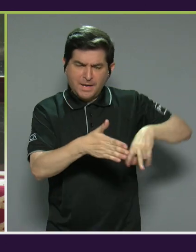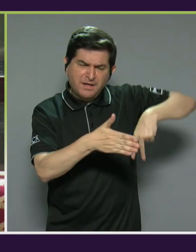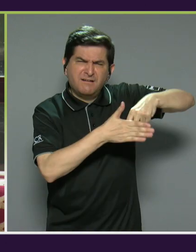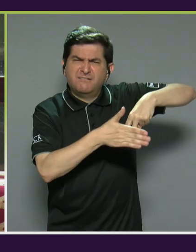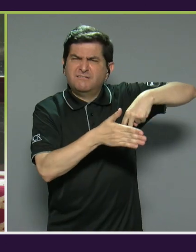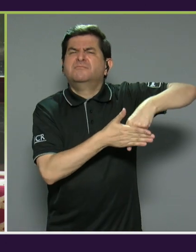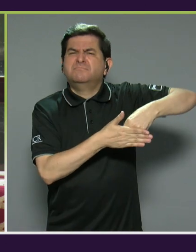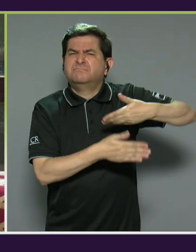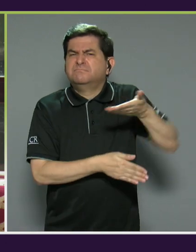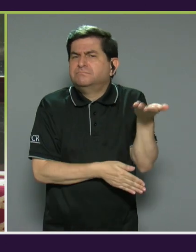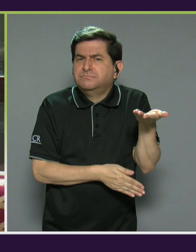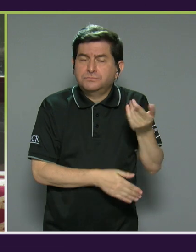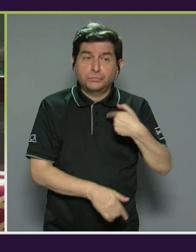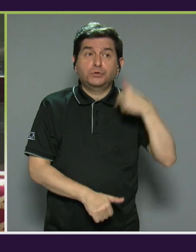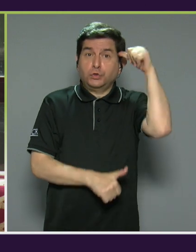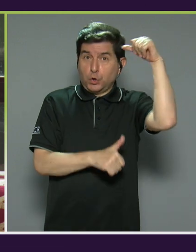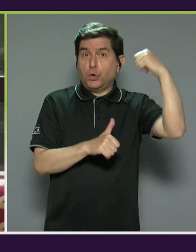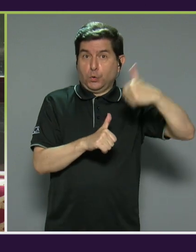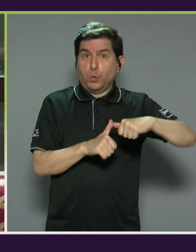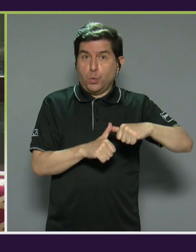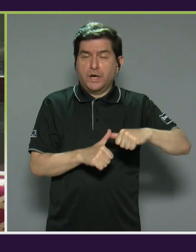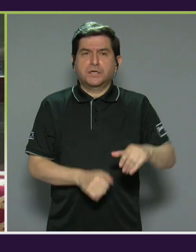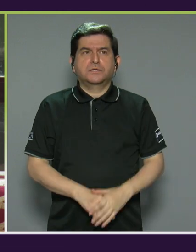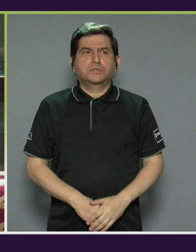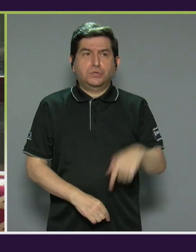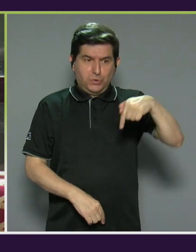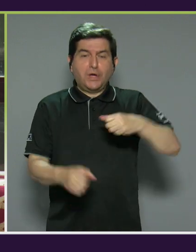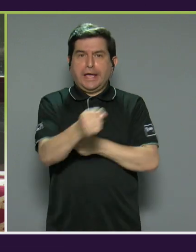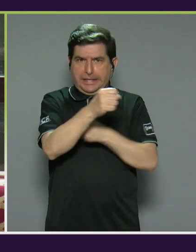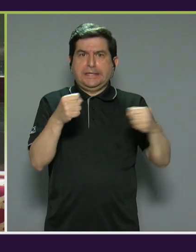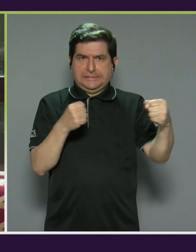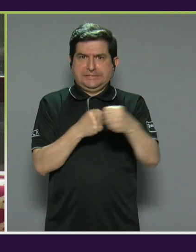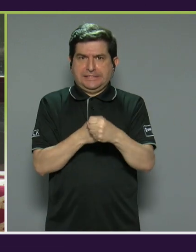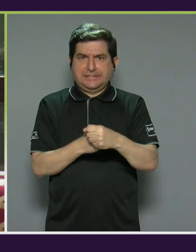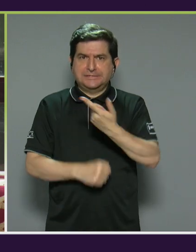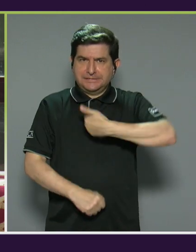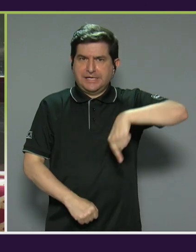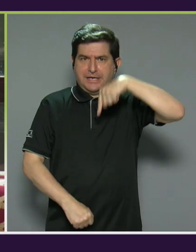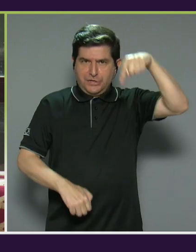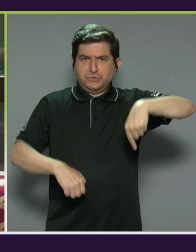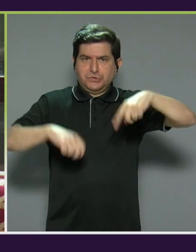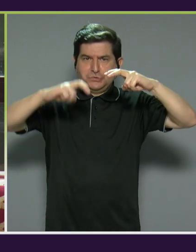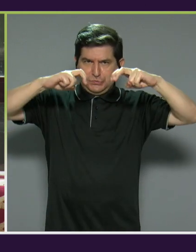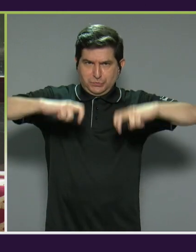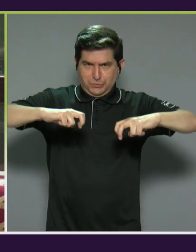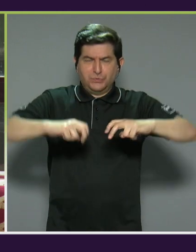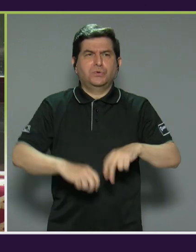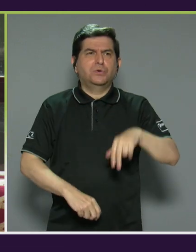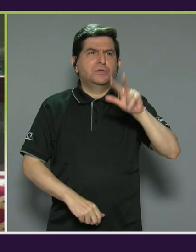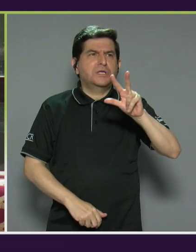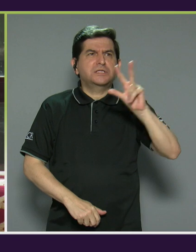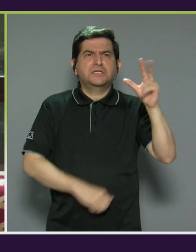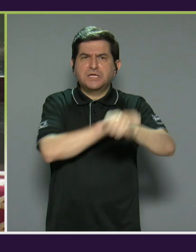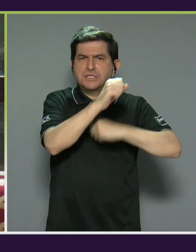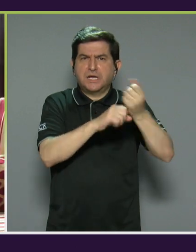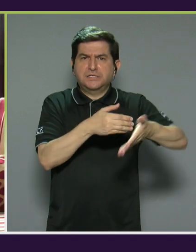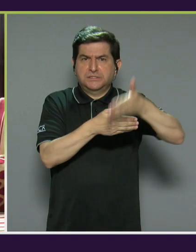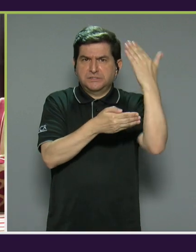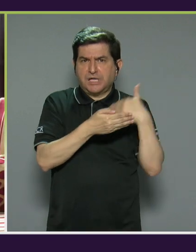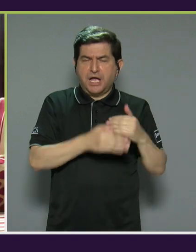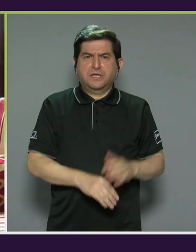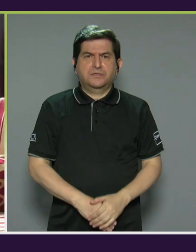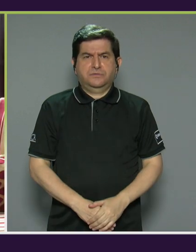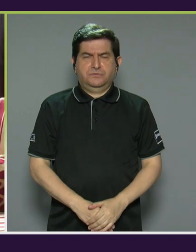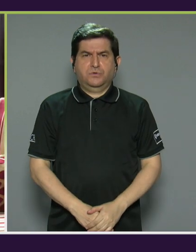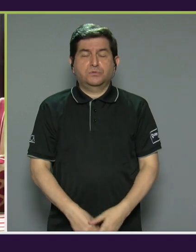en donde yo recuerdo en esta misma sala donde estamos nosotros sentadas hace 33 años, que